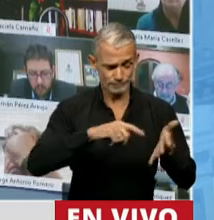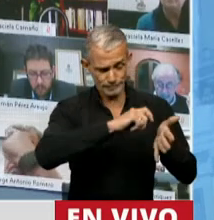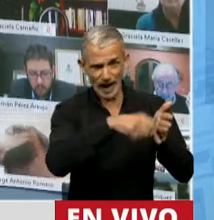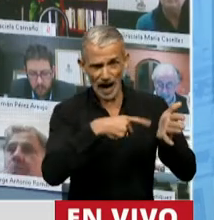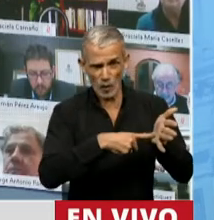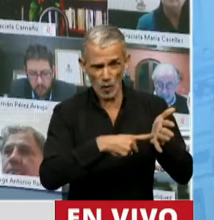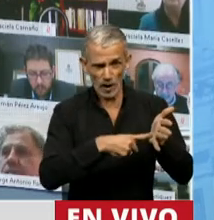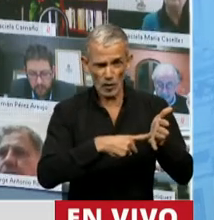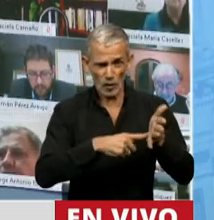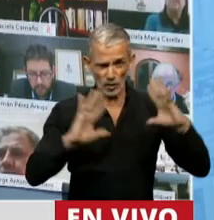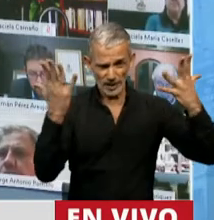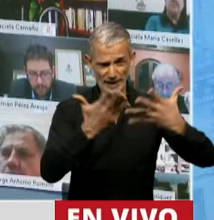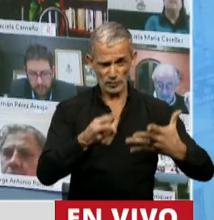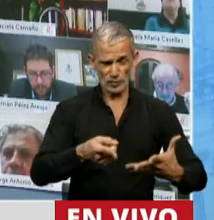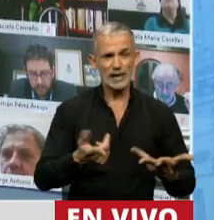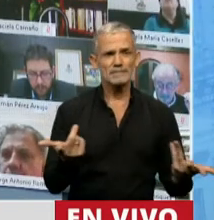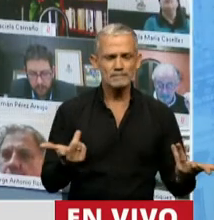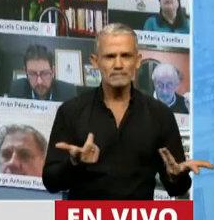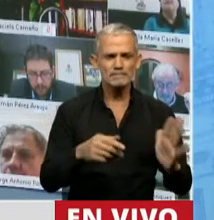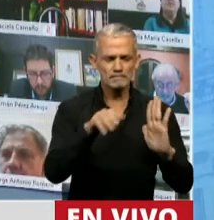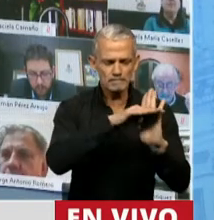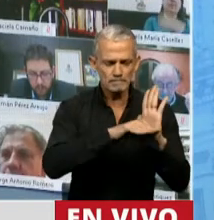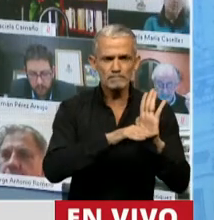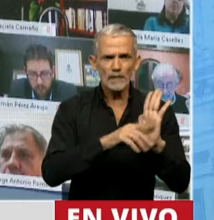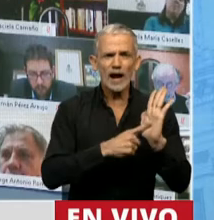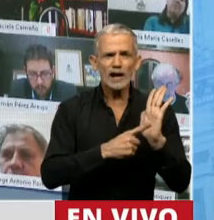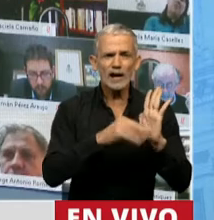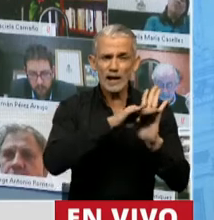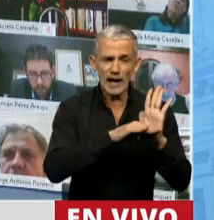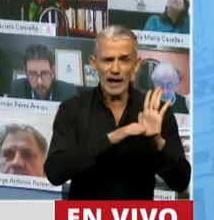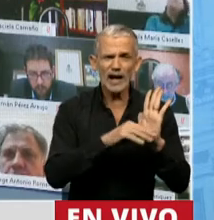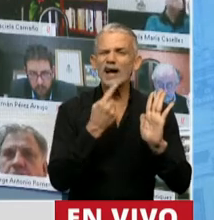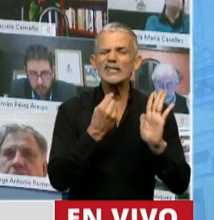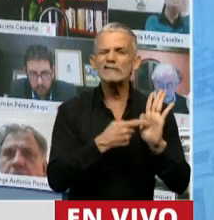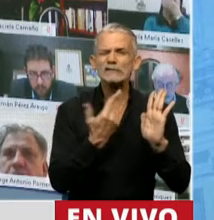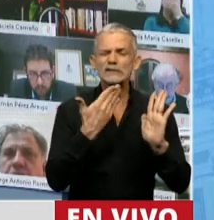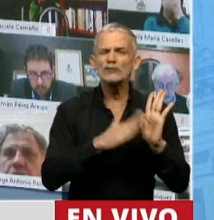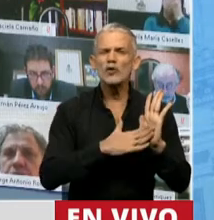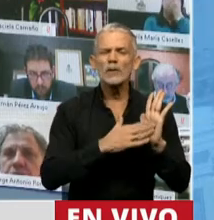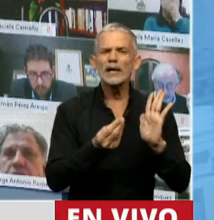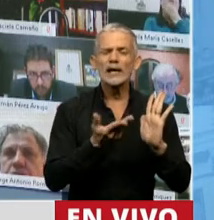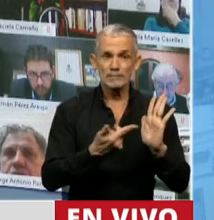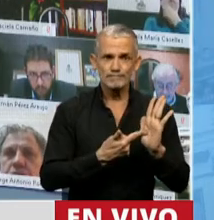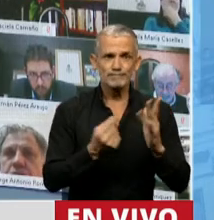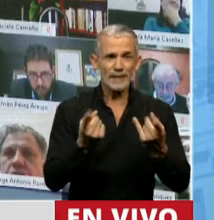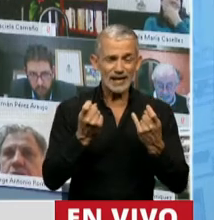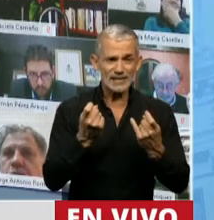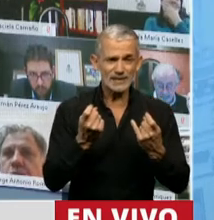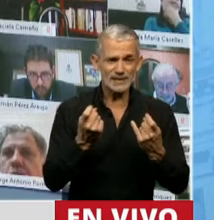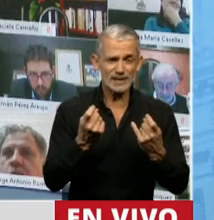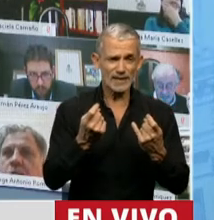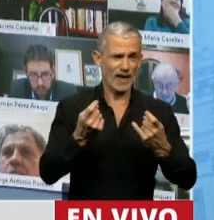internacional, de asumir reglas que hablan de la necesidad